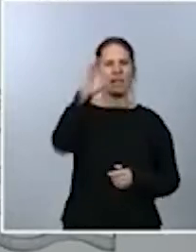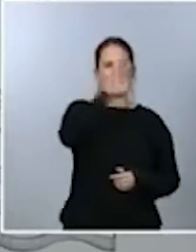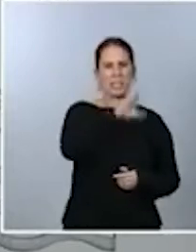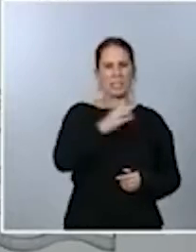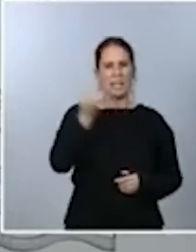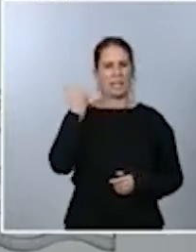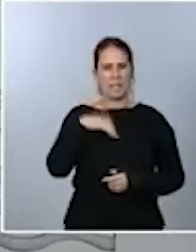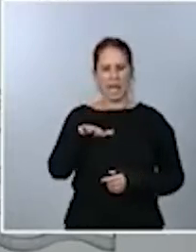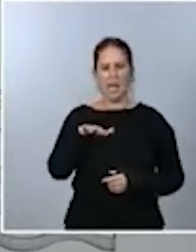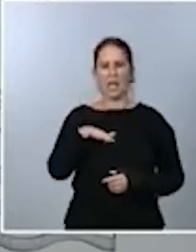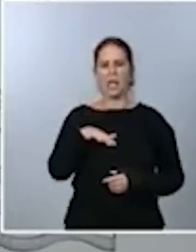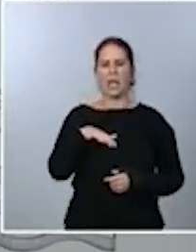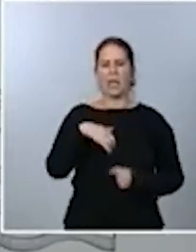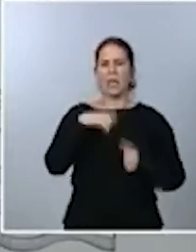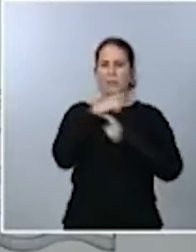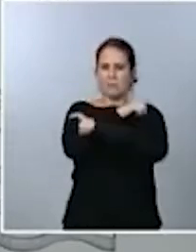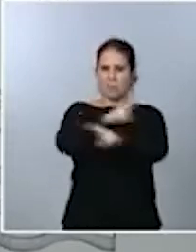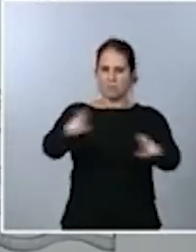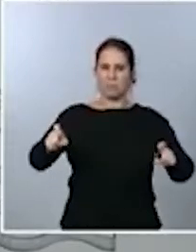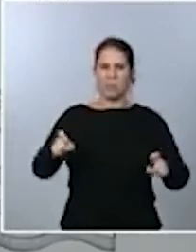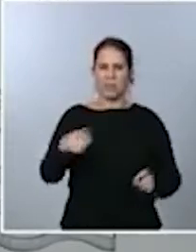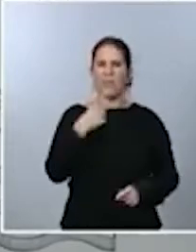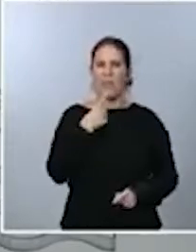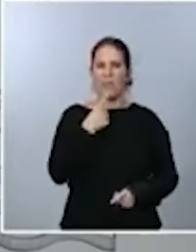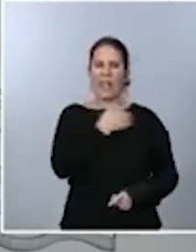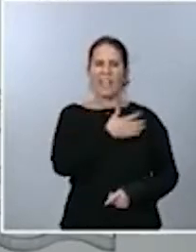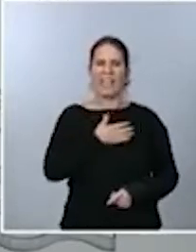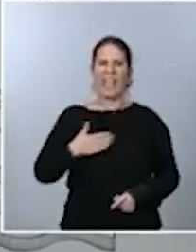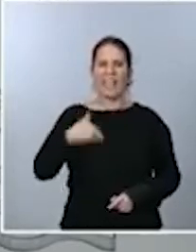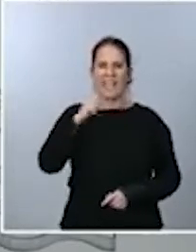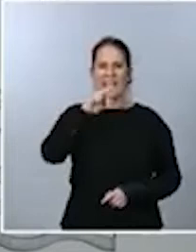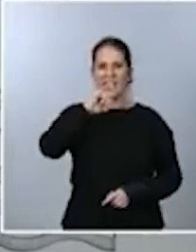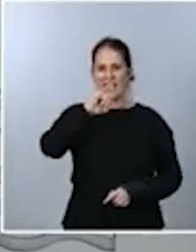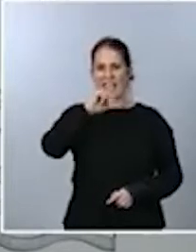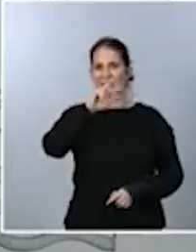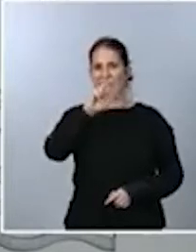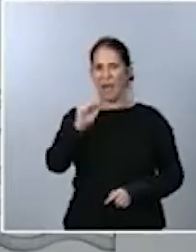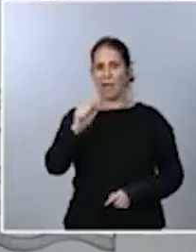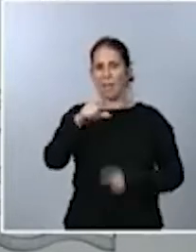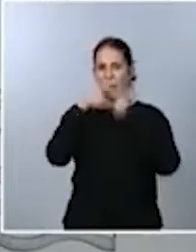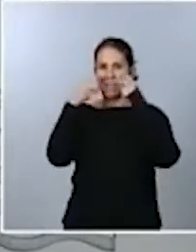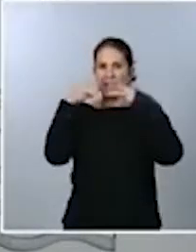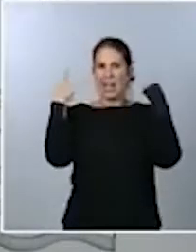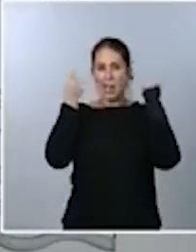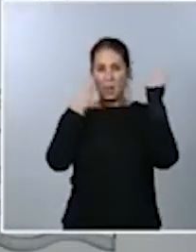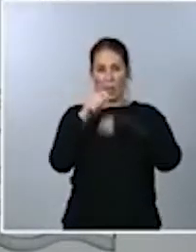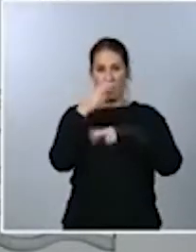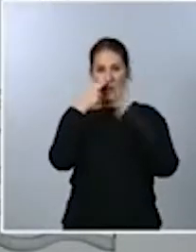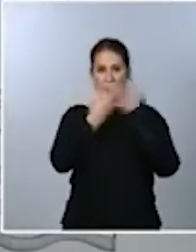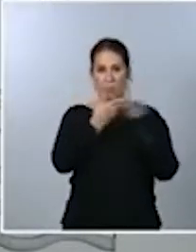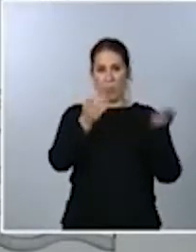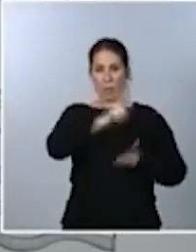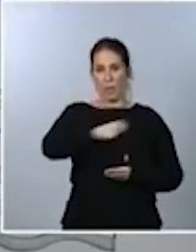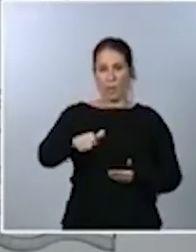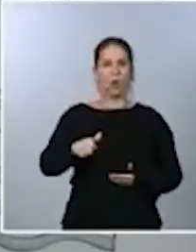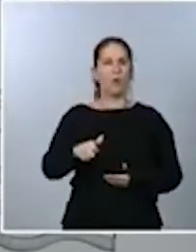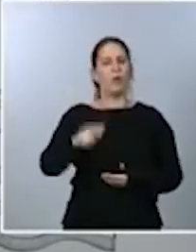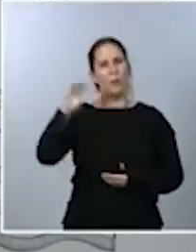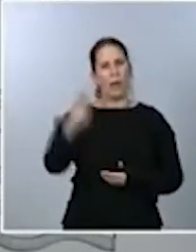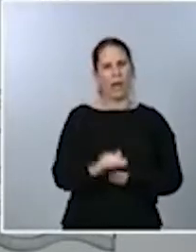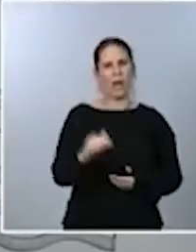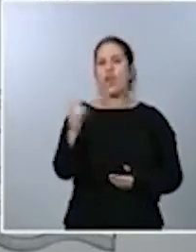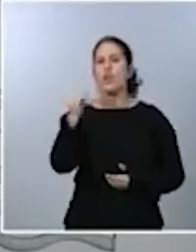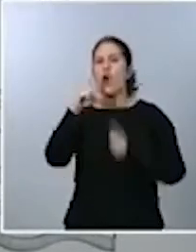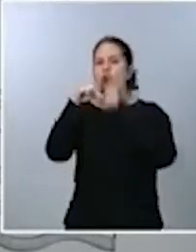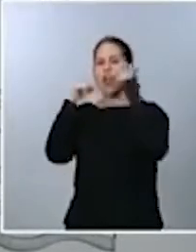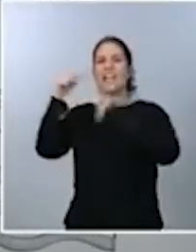han transmitido que querían bajar el IVA de la mascarilla venta al público, no la mascarilla quirúrgica que se utiliza en los hospitales, que